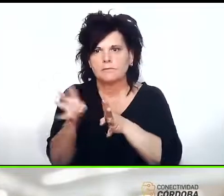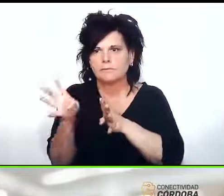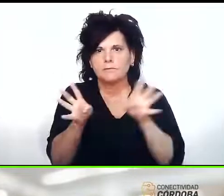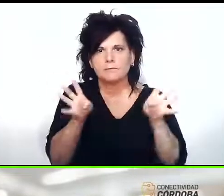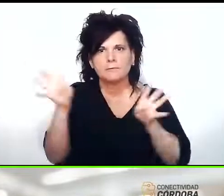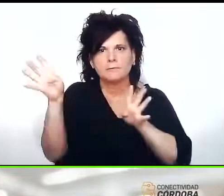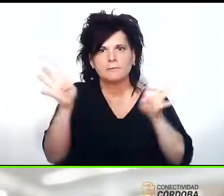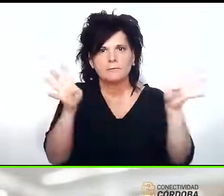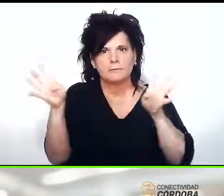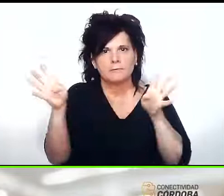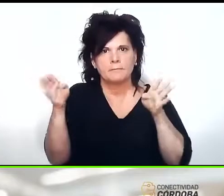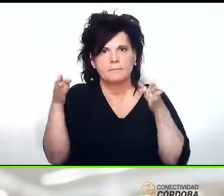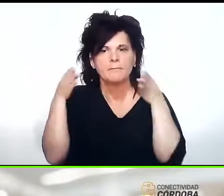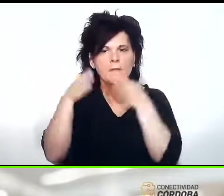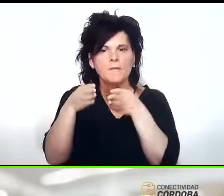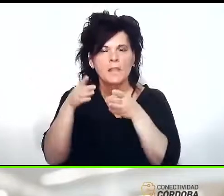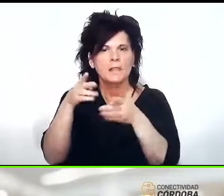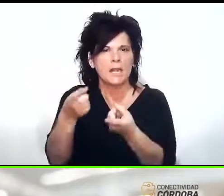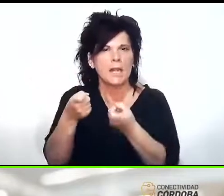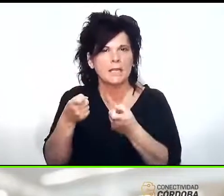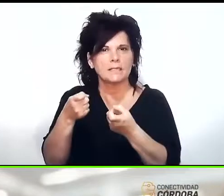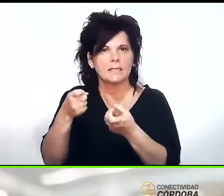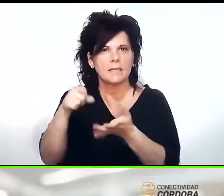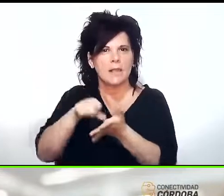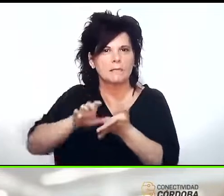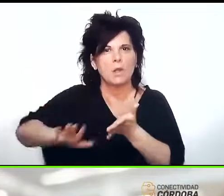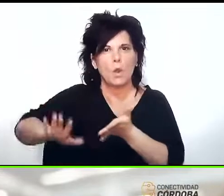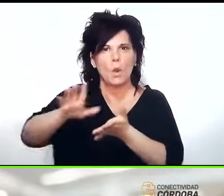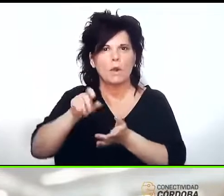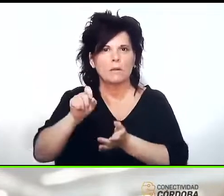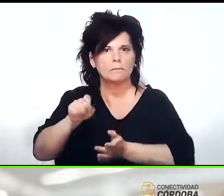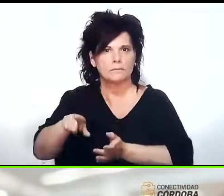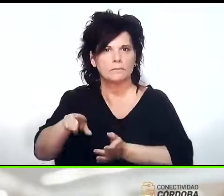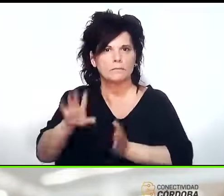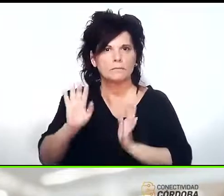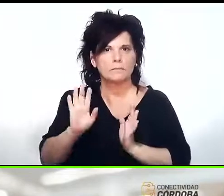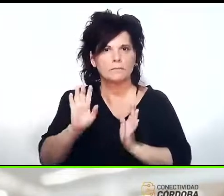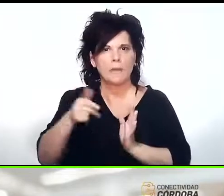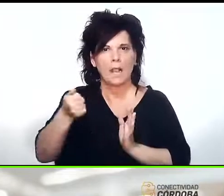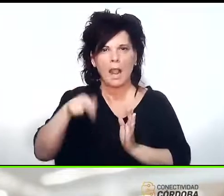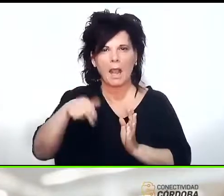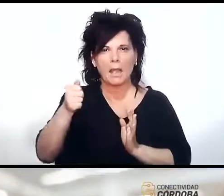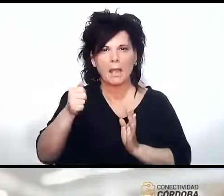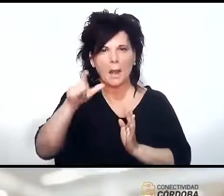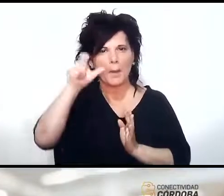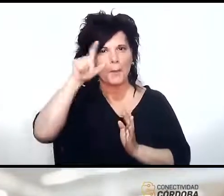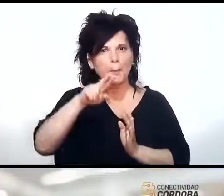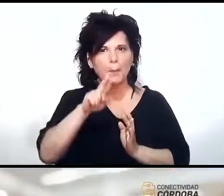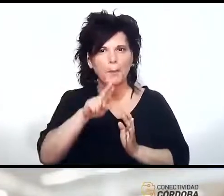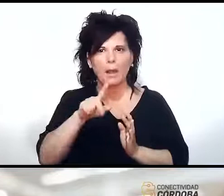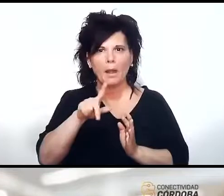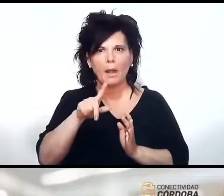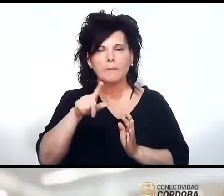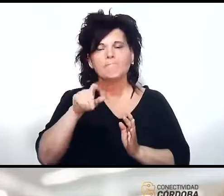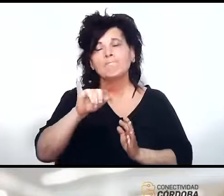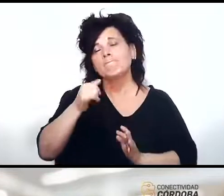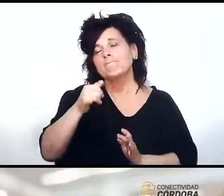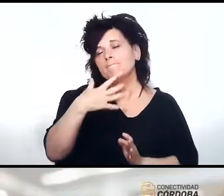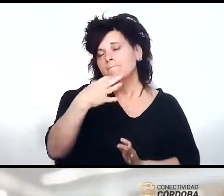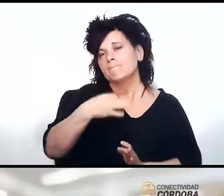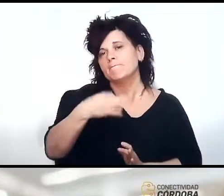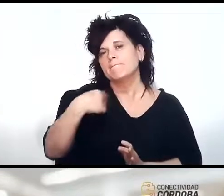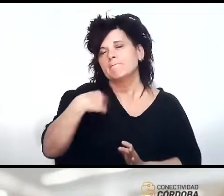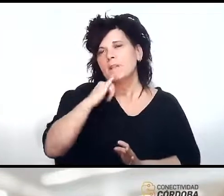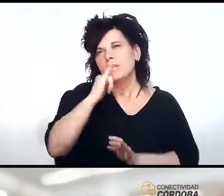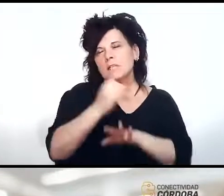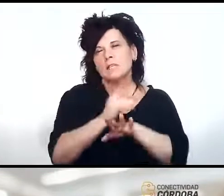atendiendo las necesidades locales pero no sé si Anabel querés desarrollar desde tu punto de vista sí exacto en realidad como yo les